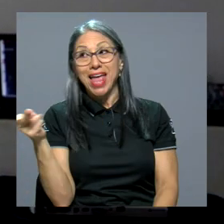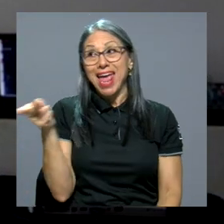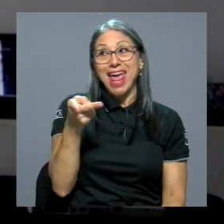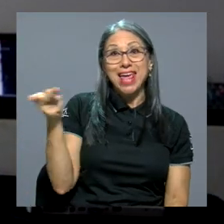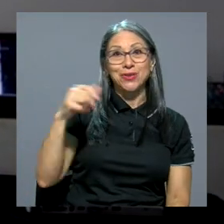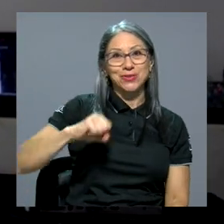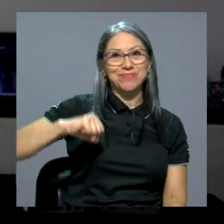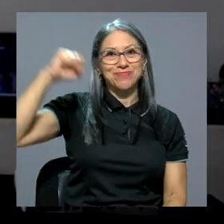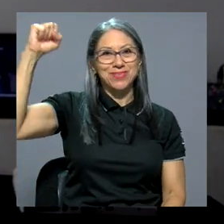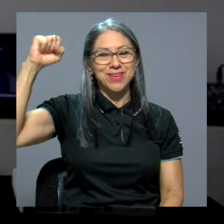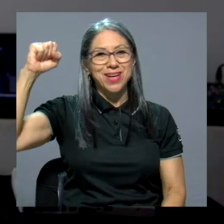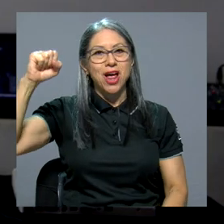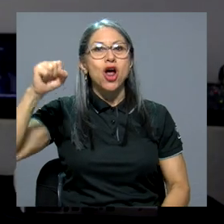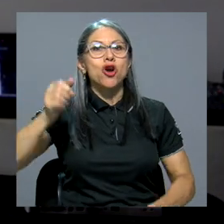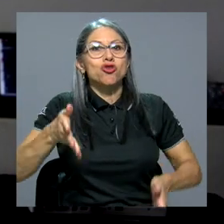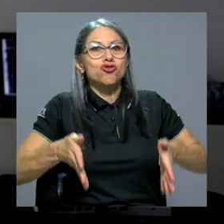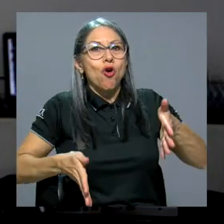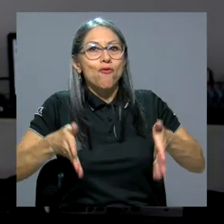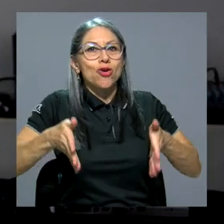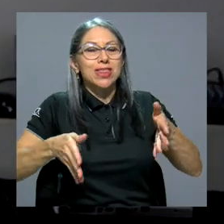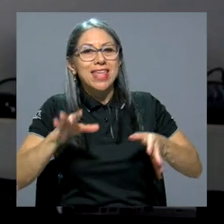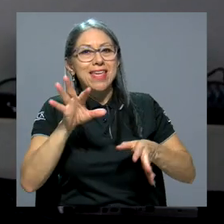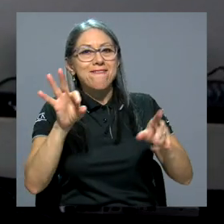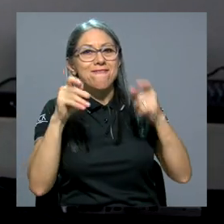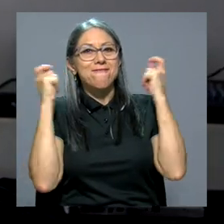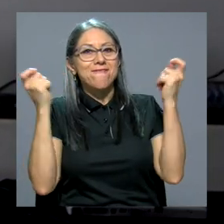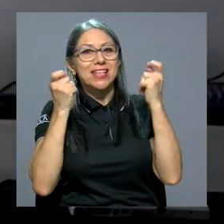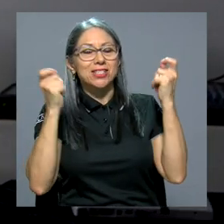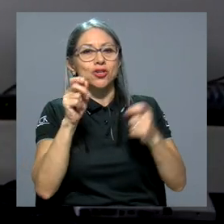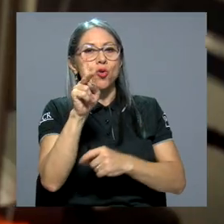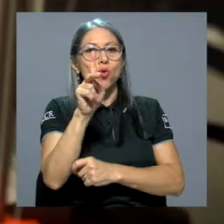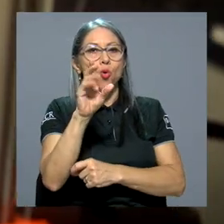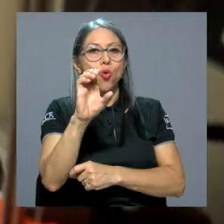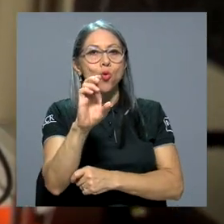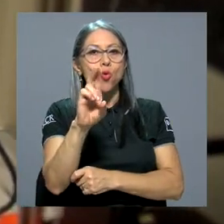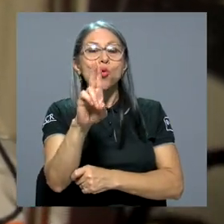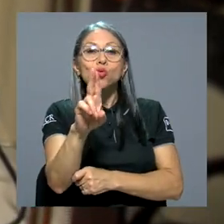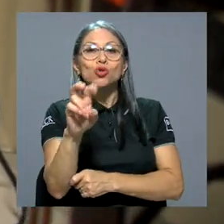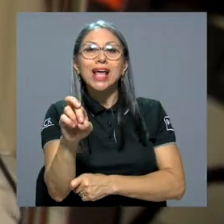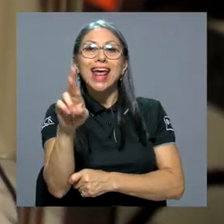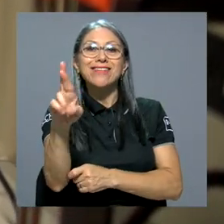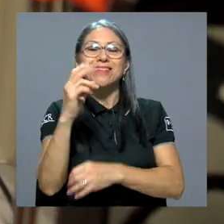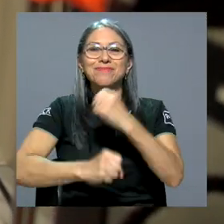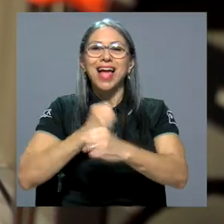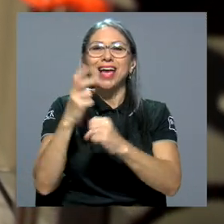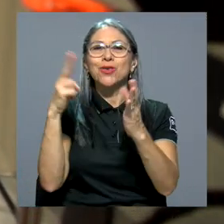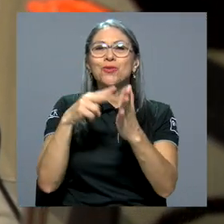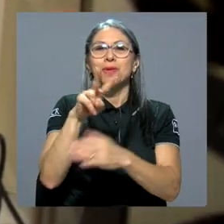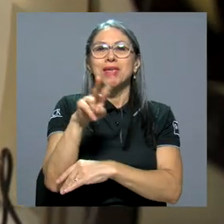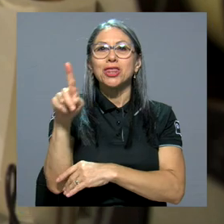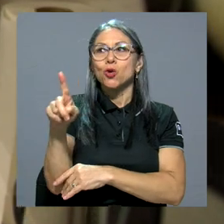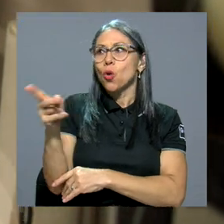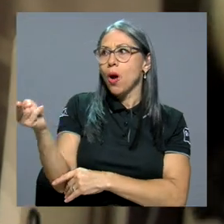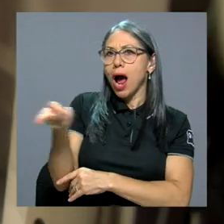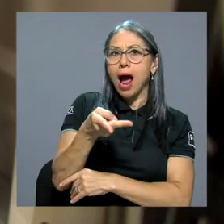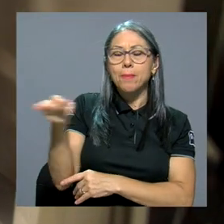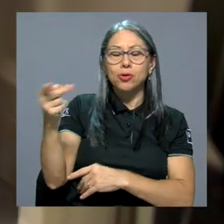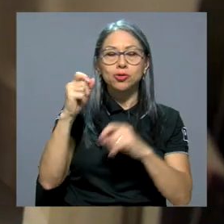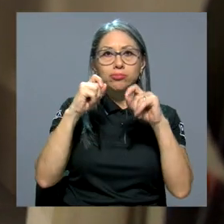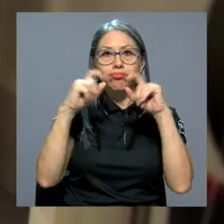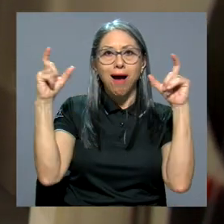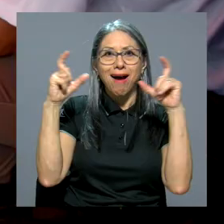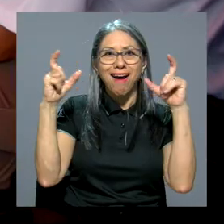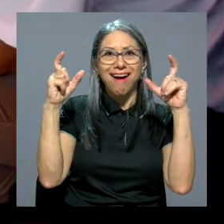resultaron ganadores del RobotyFest UCR en el año 2021. Para ambos fue una sorpresa el resultado,